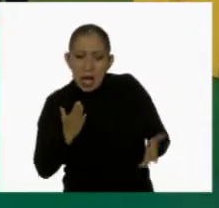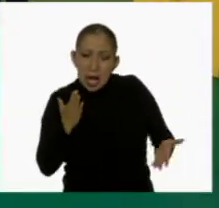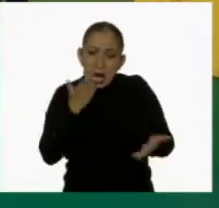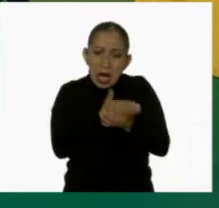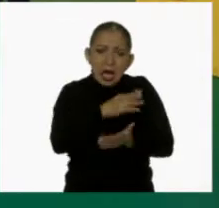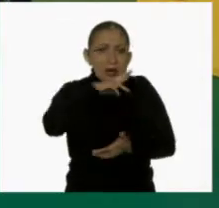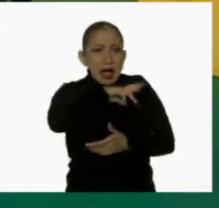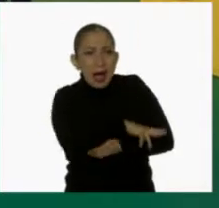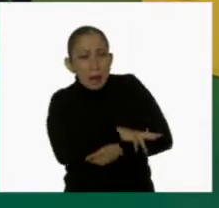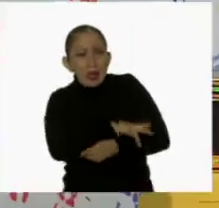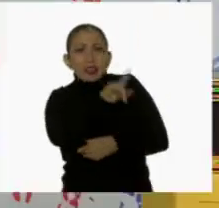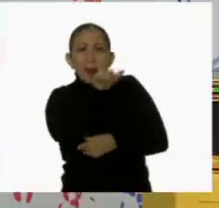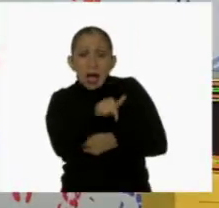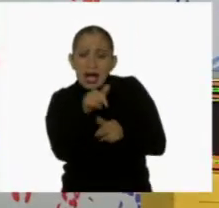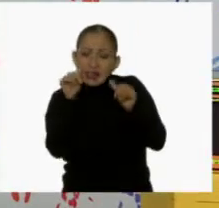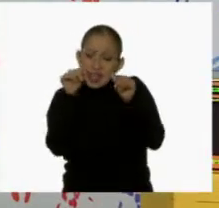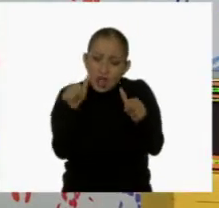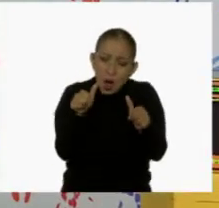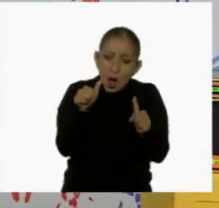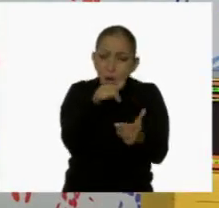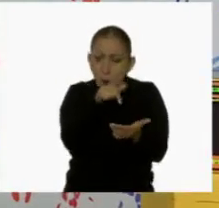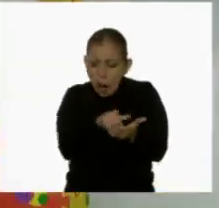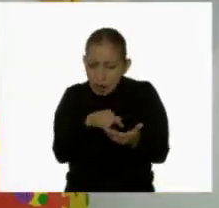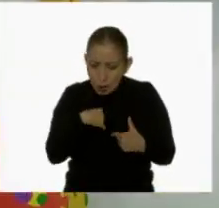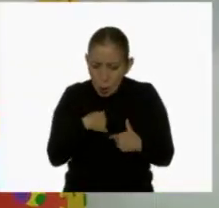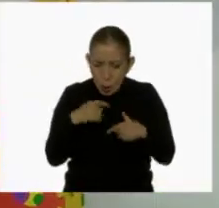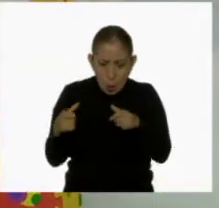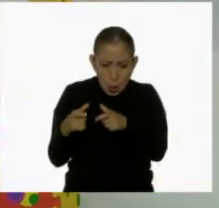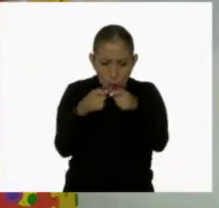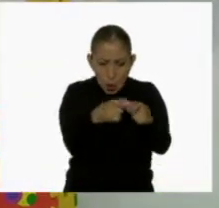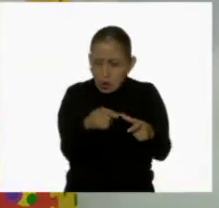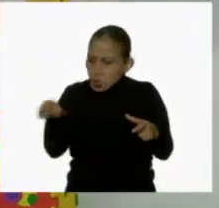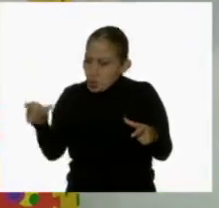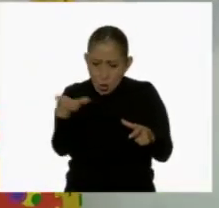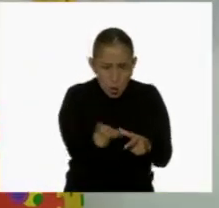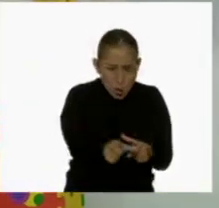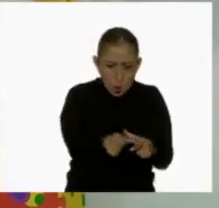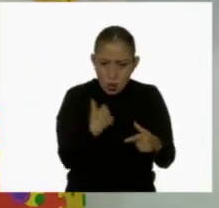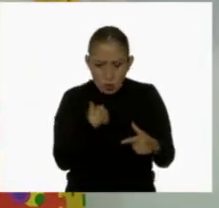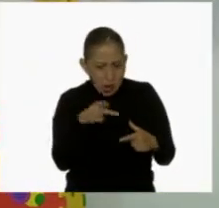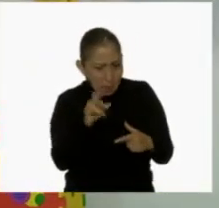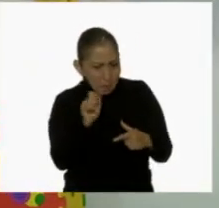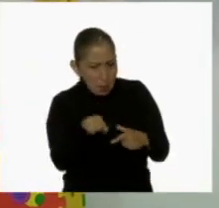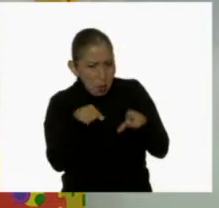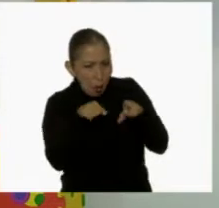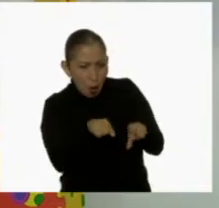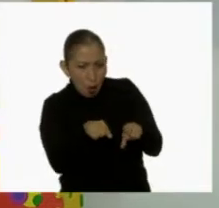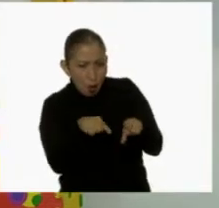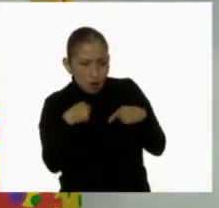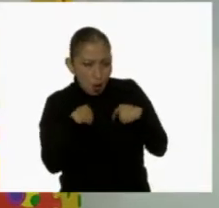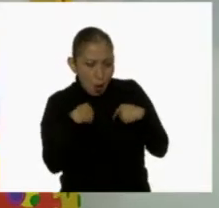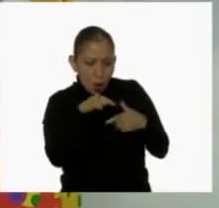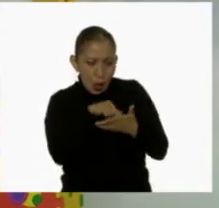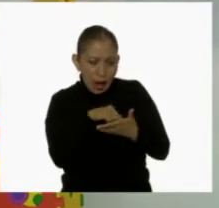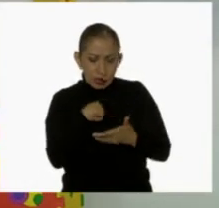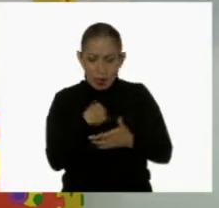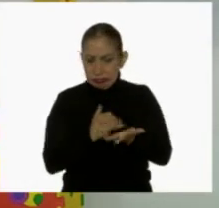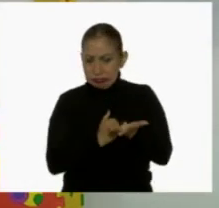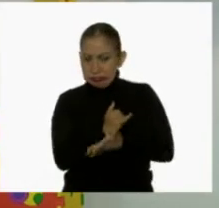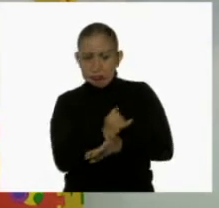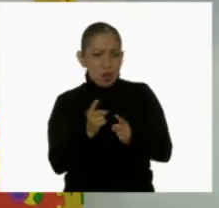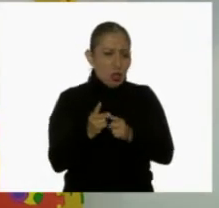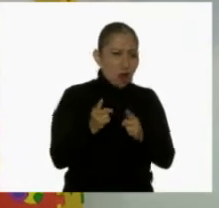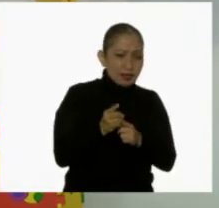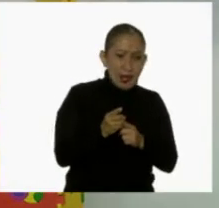rápido y luego poner atención en el lugar en el que tú ponías la tapa, pero al mismo tiempo en el lugar donde yo podría